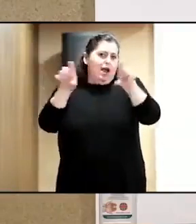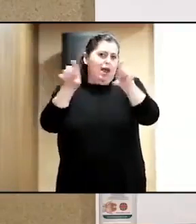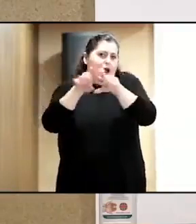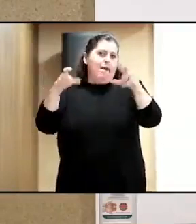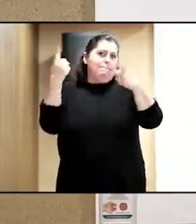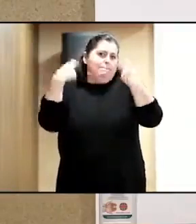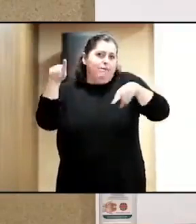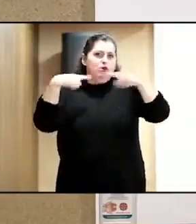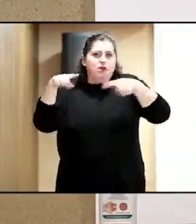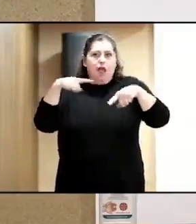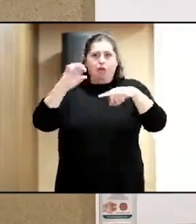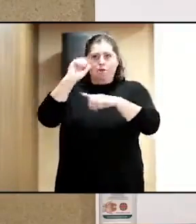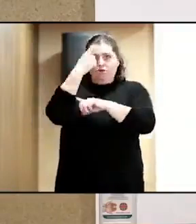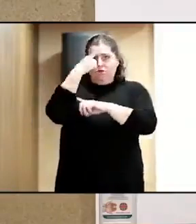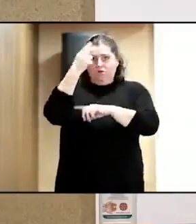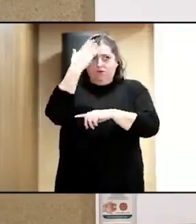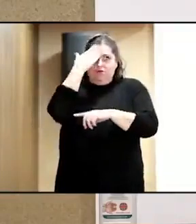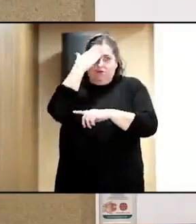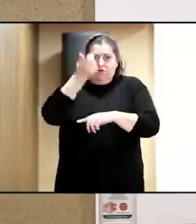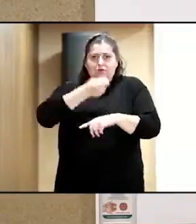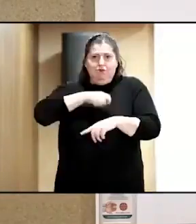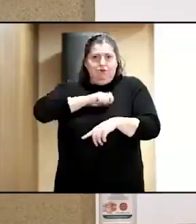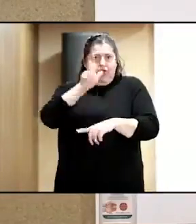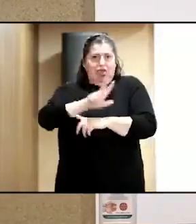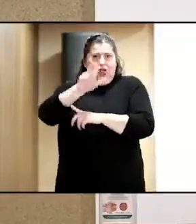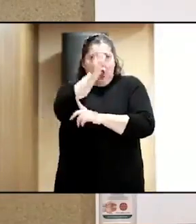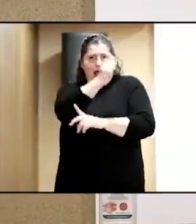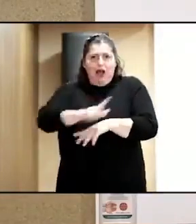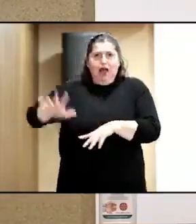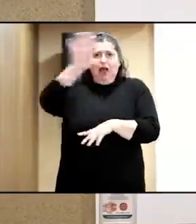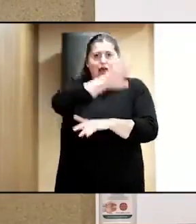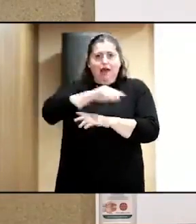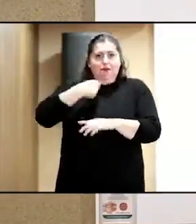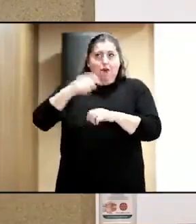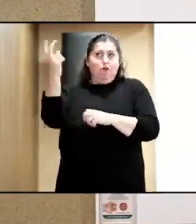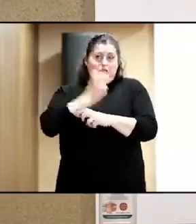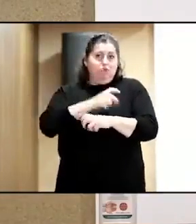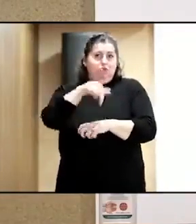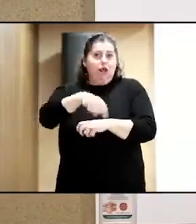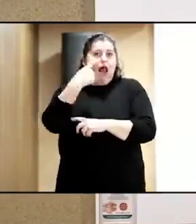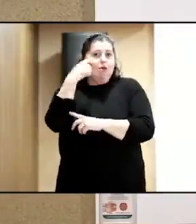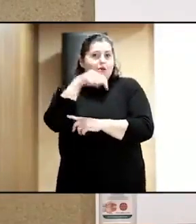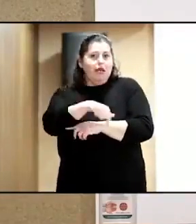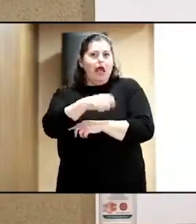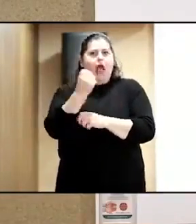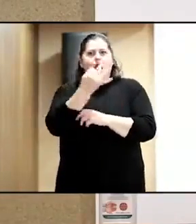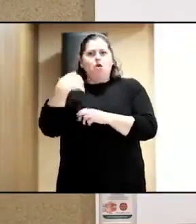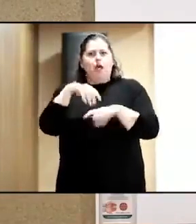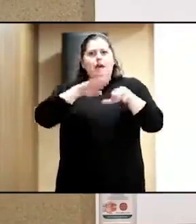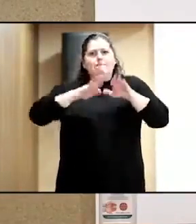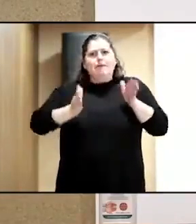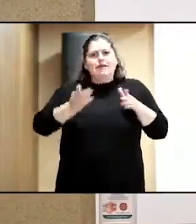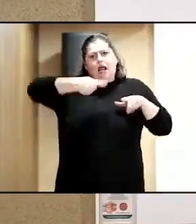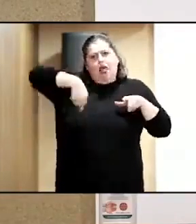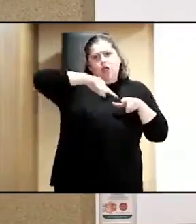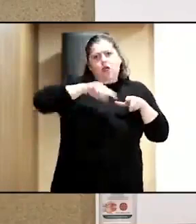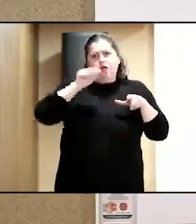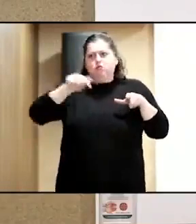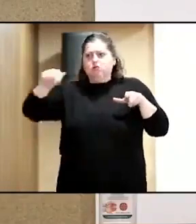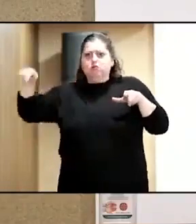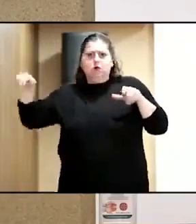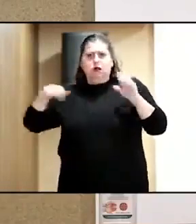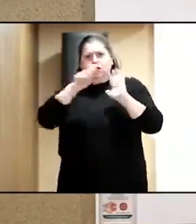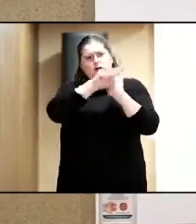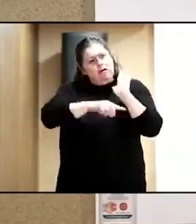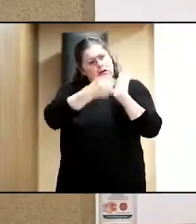nacional que van a acompañarnos y van a estar aquí en Almería con nosotros en diferentes mesas redondas que luego pasaremos